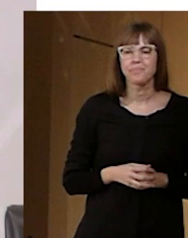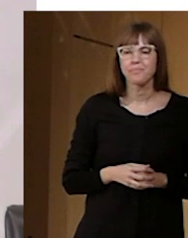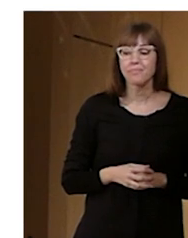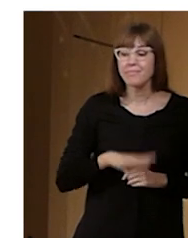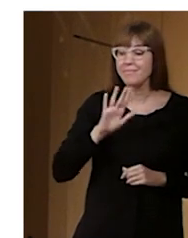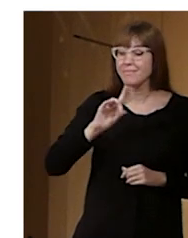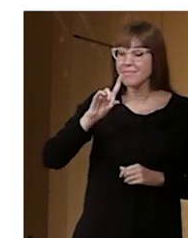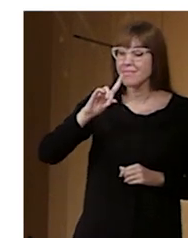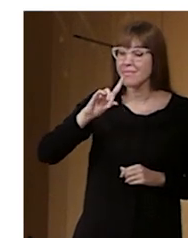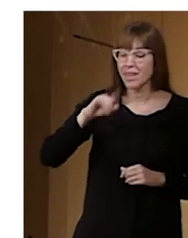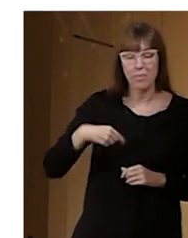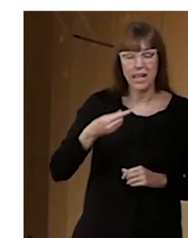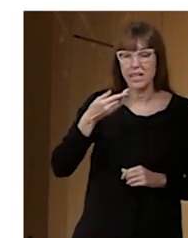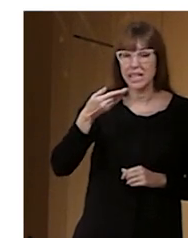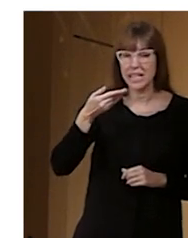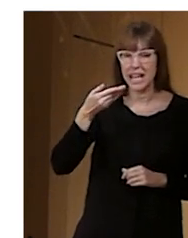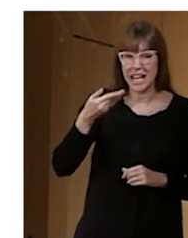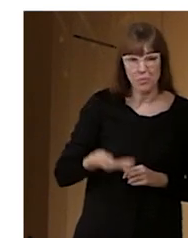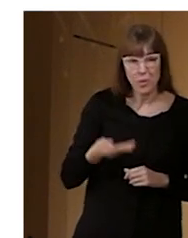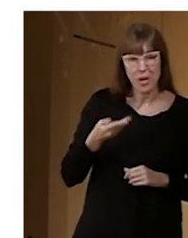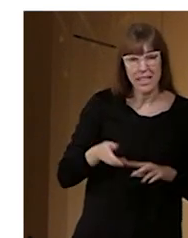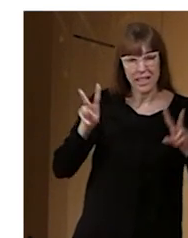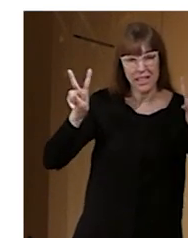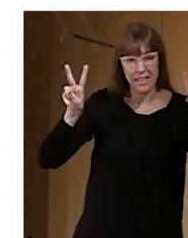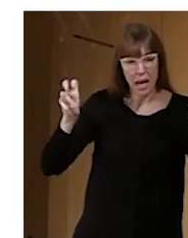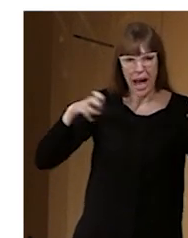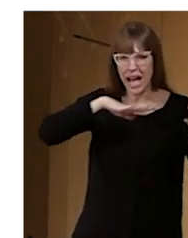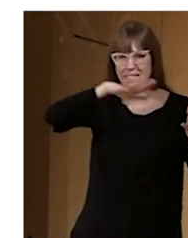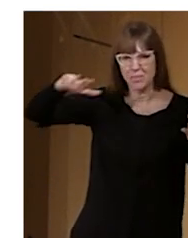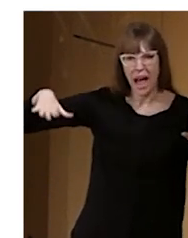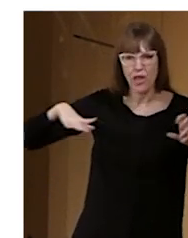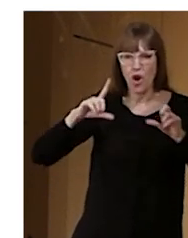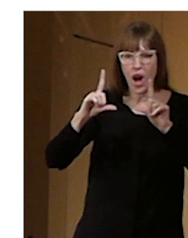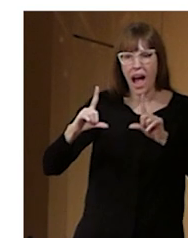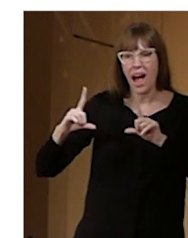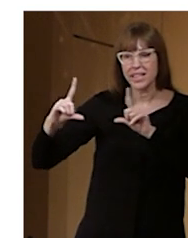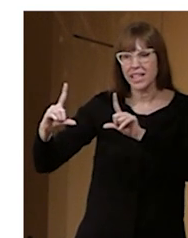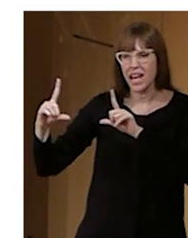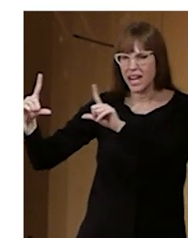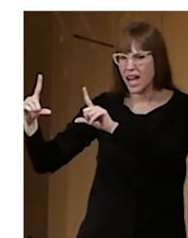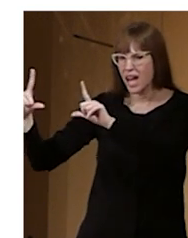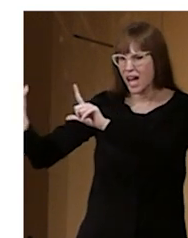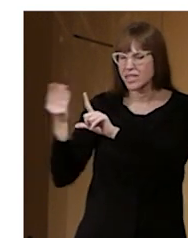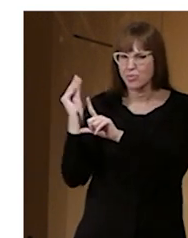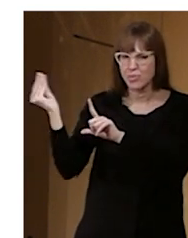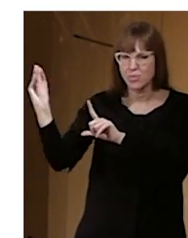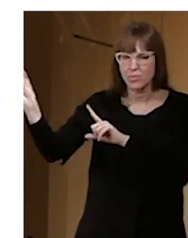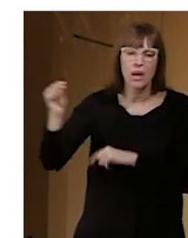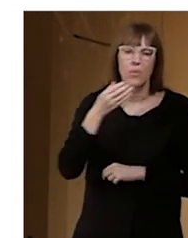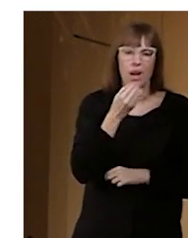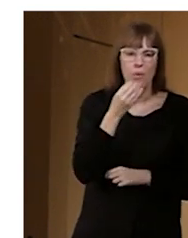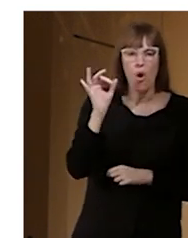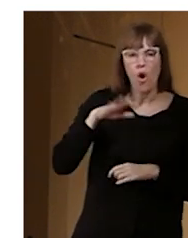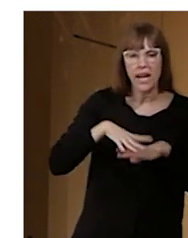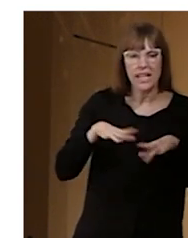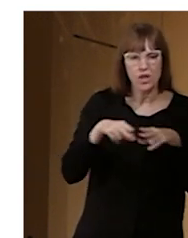Como veis, hago mucho hincapié en esto de difundir, colocar carteles en el espacio, luego utilizar las redes sociales para